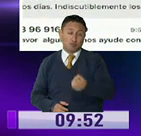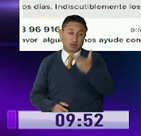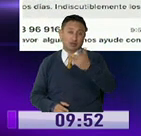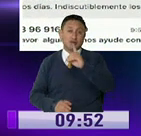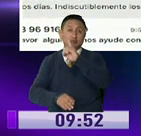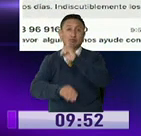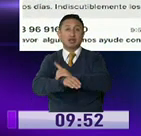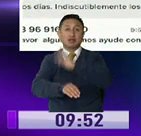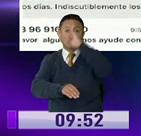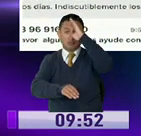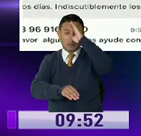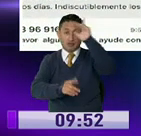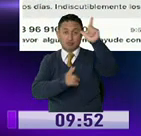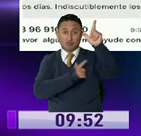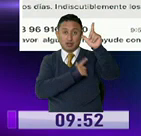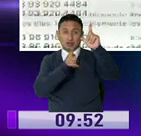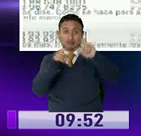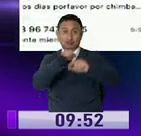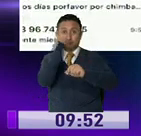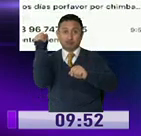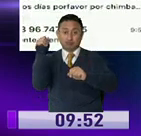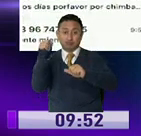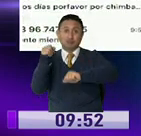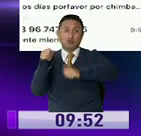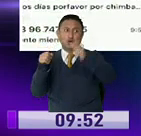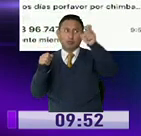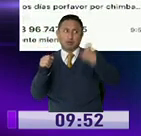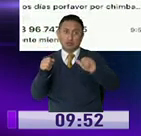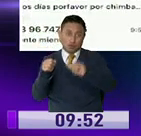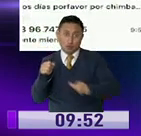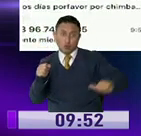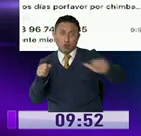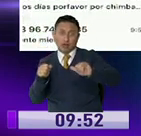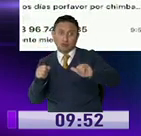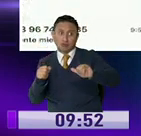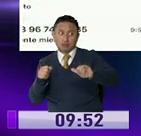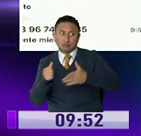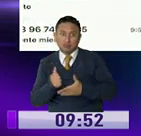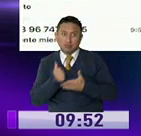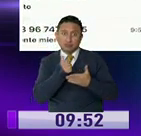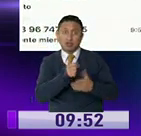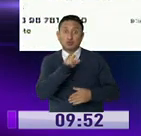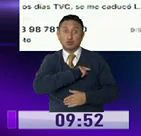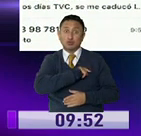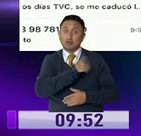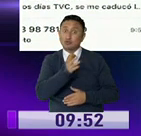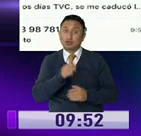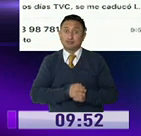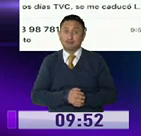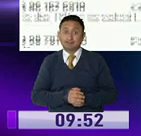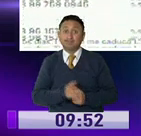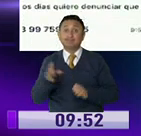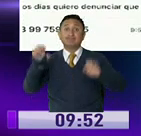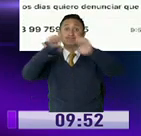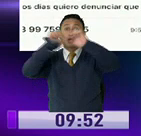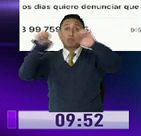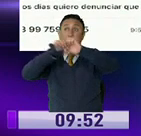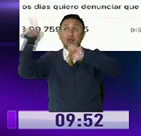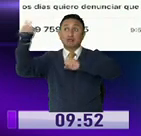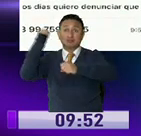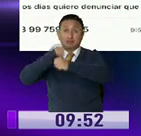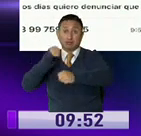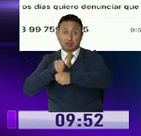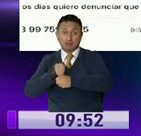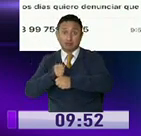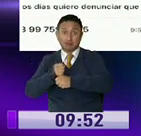militares son nuestros héroes en esta dura jornada. Pero hay otros igual de sacrificados que no han recibido todavía sus sueldos, porque las empresas para las cuales se